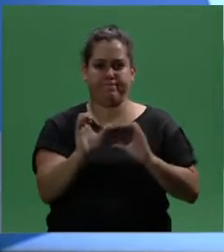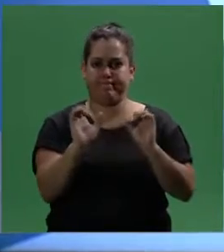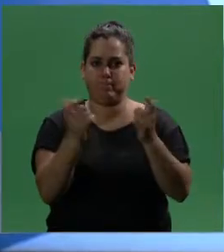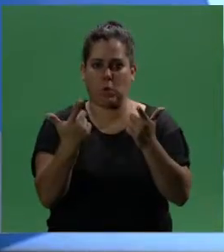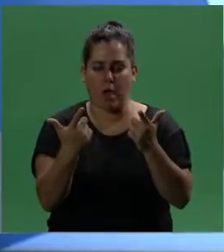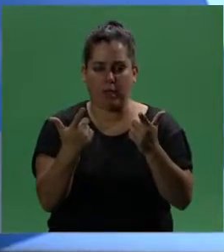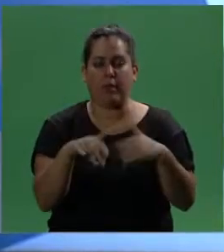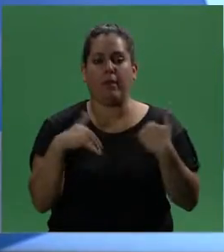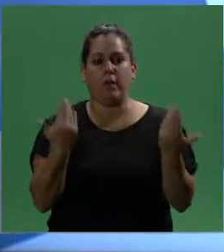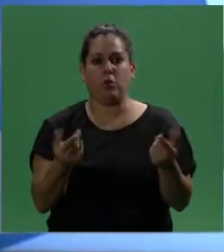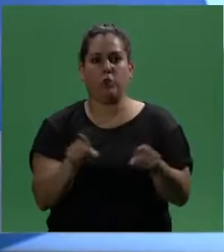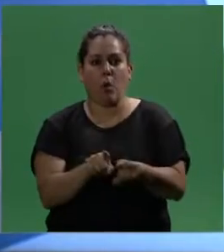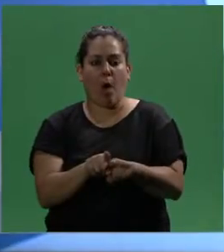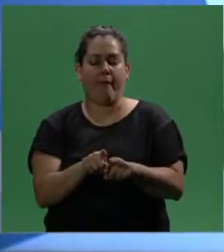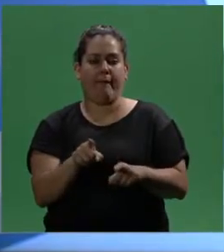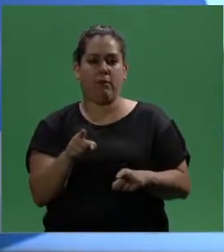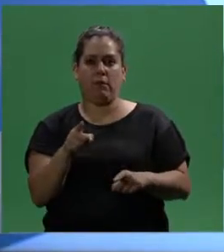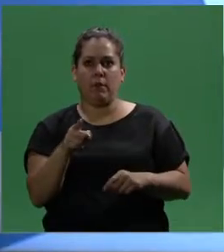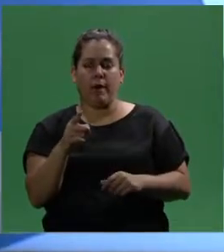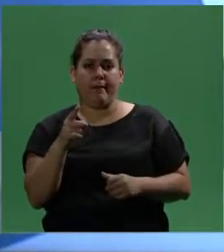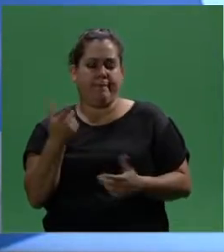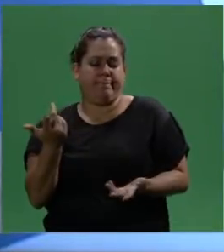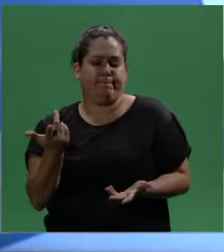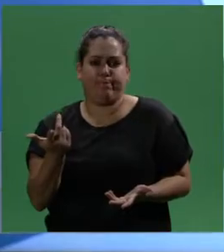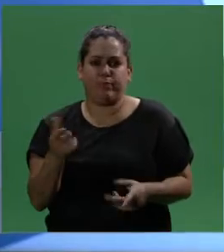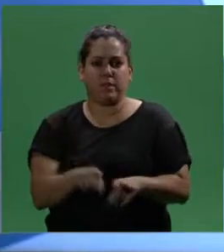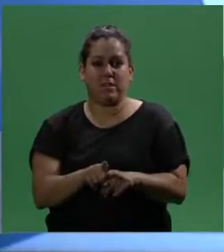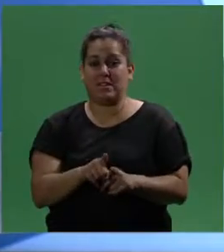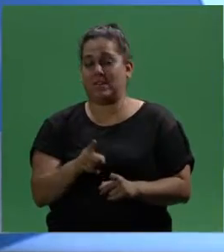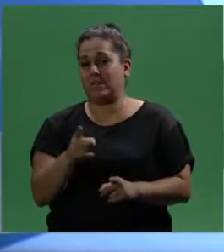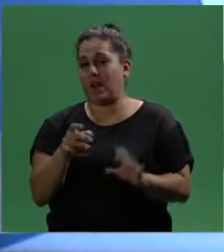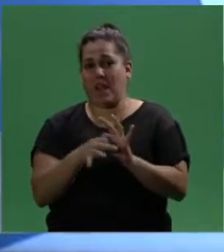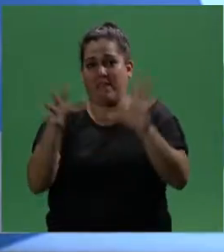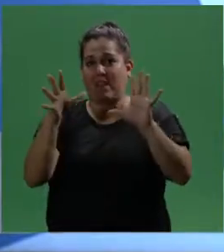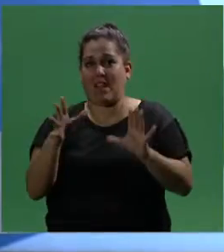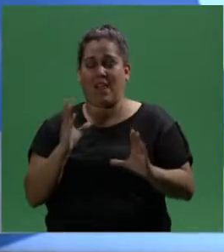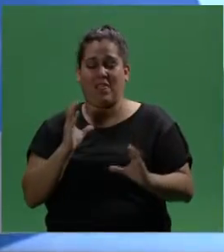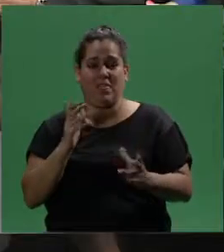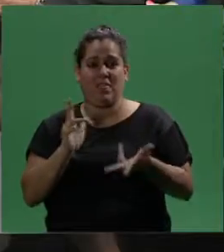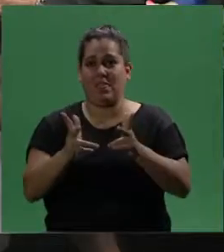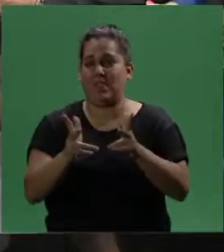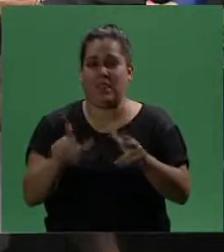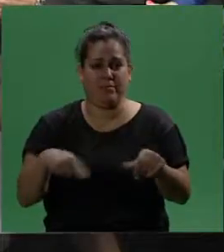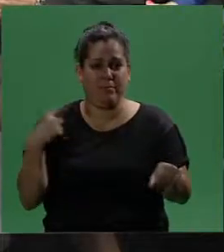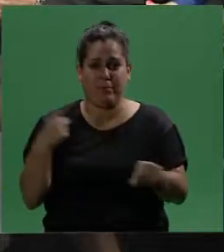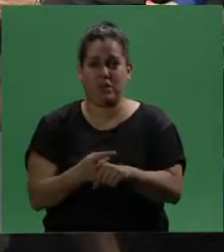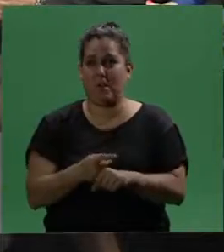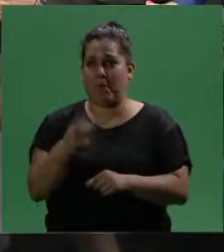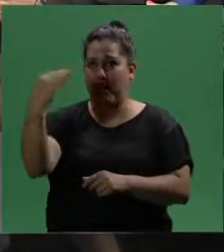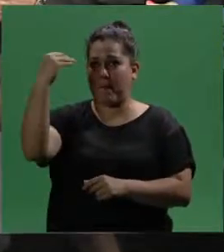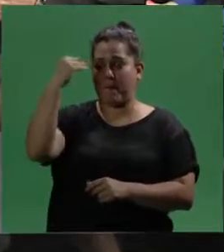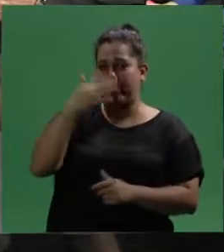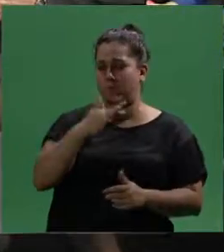comunicación y es un belucra que se compromete su libertad de conciencia porque no